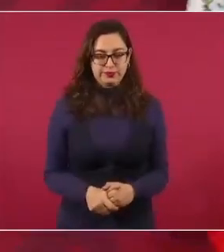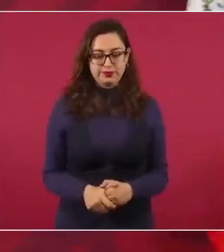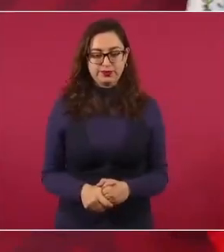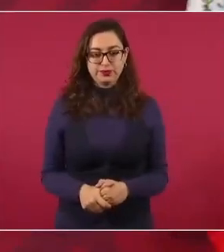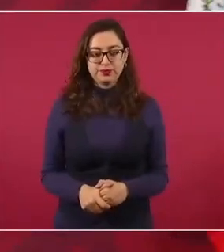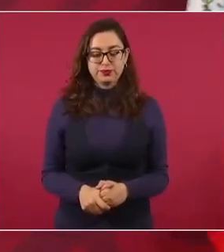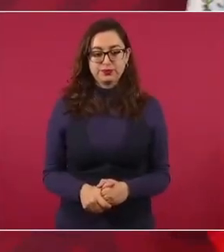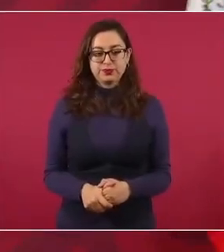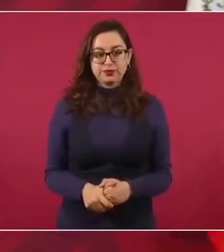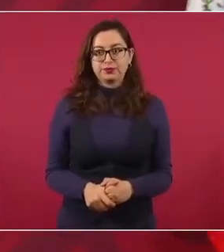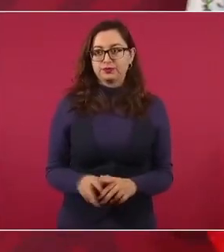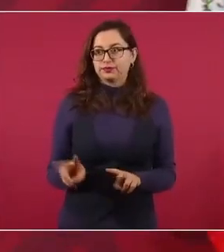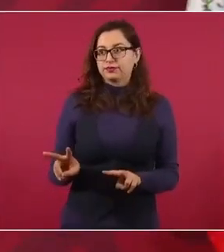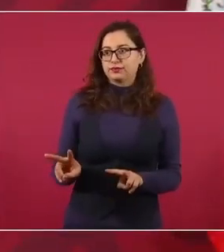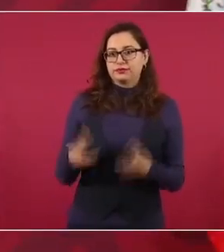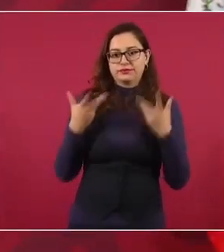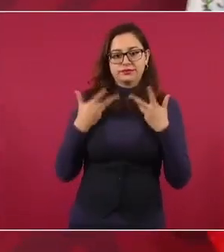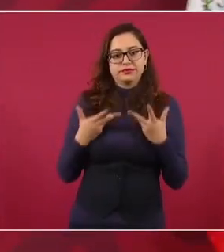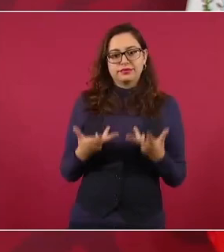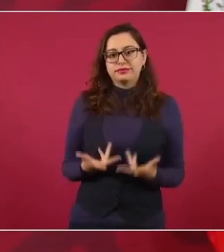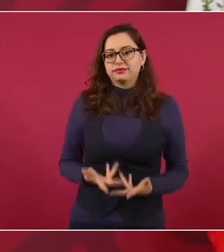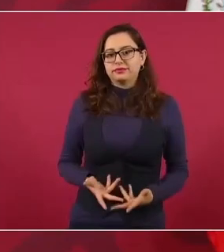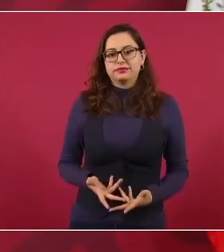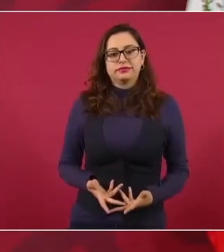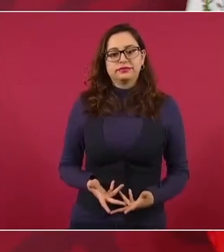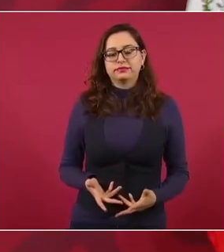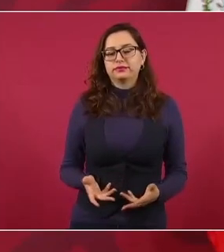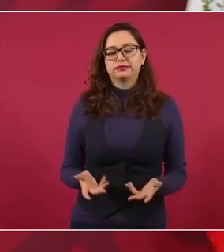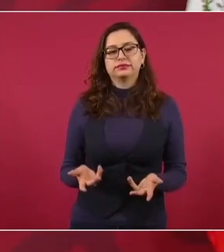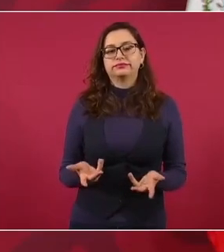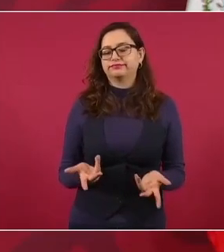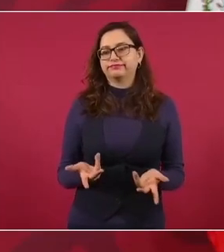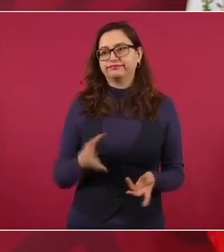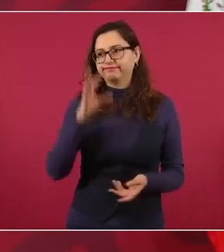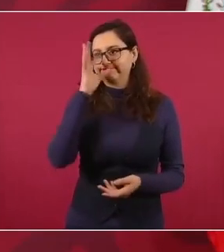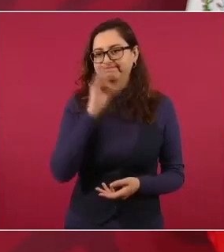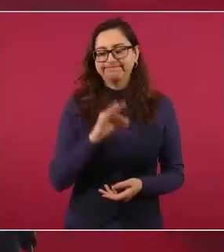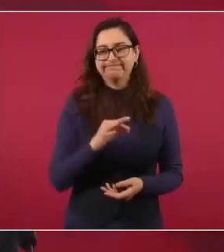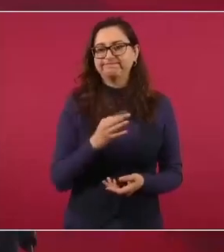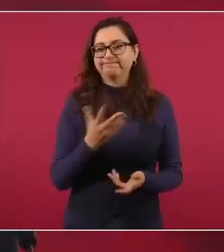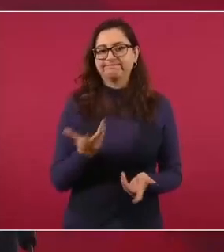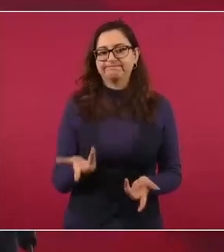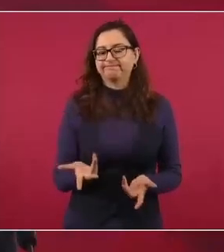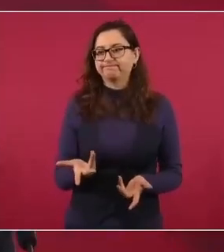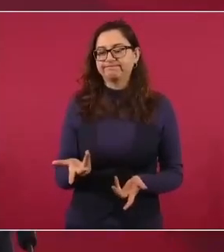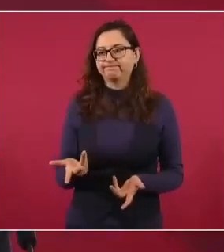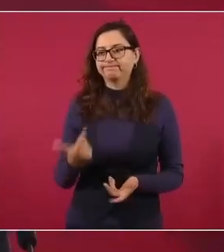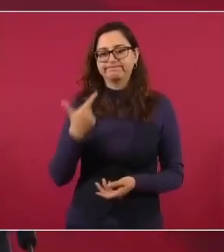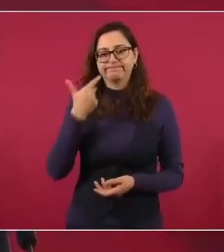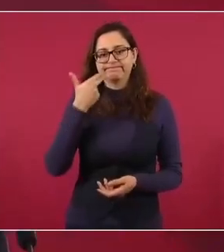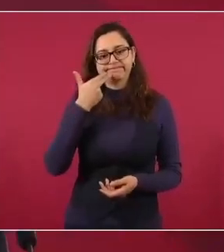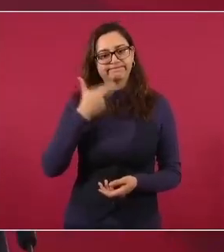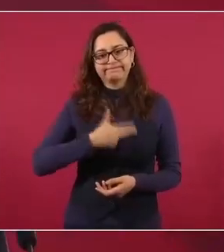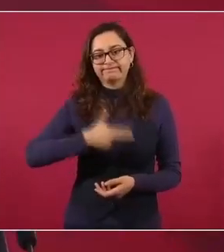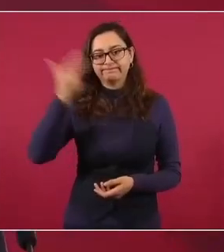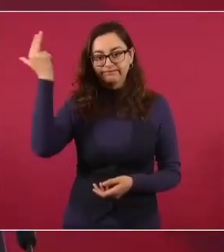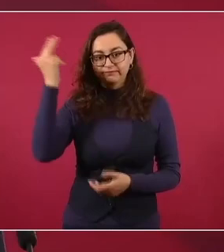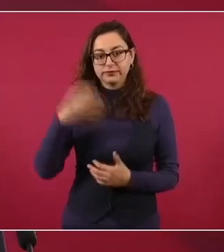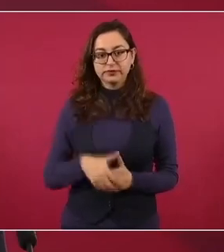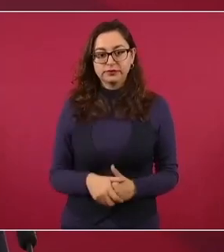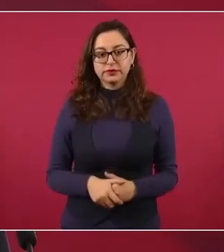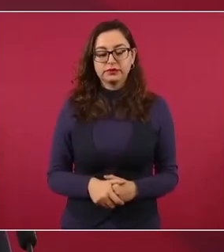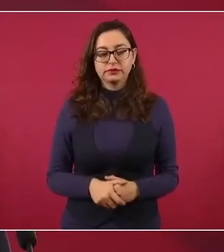Por el fracaso frente a Orozco.